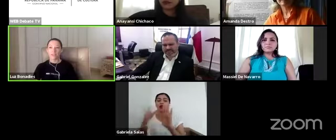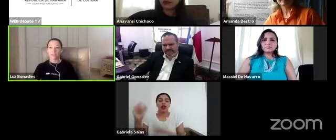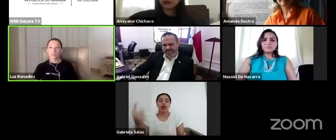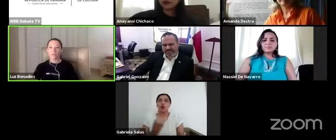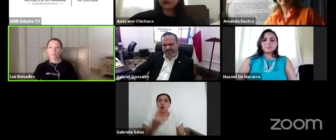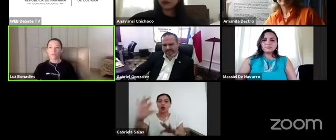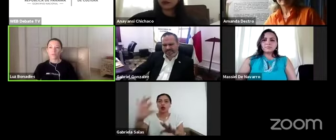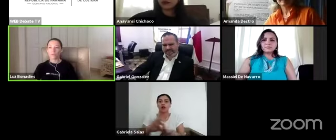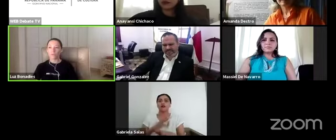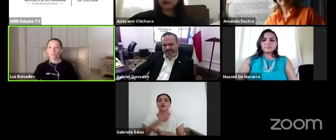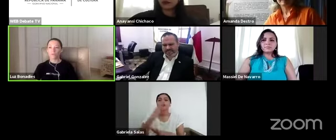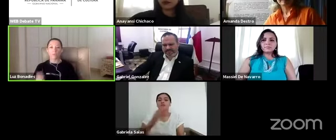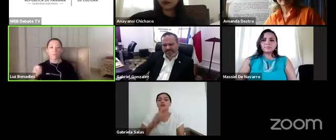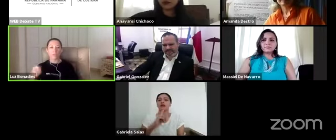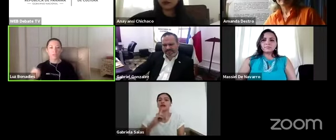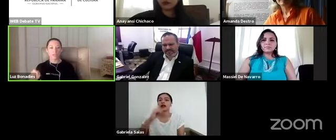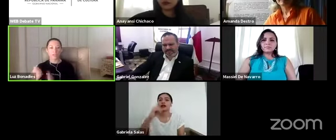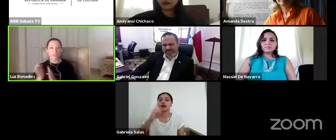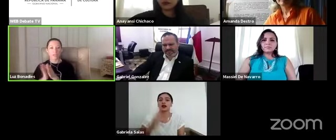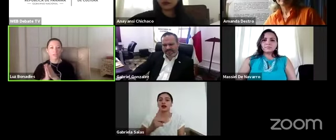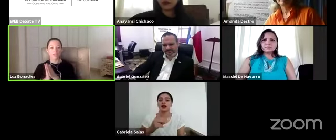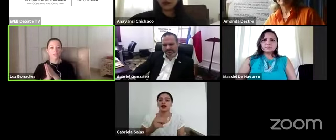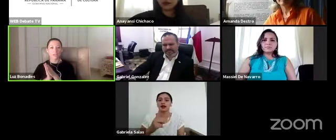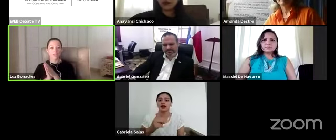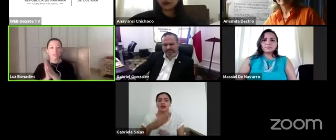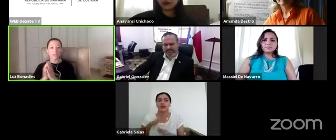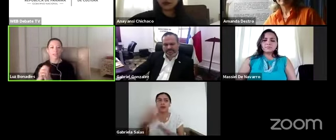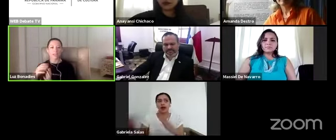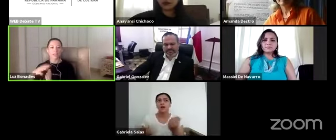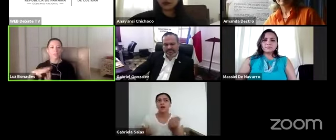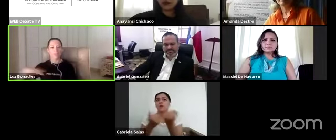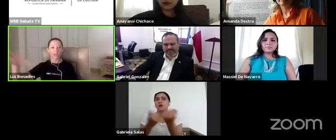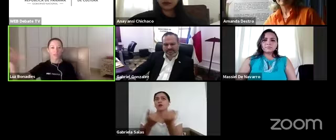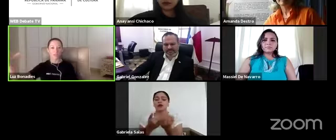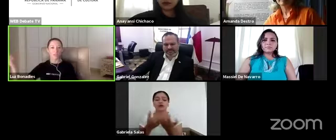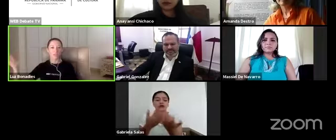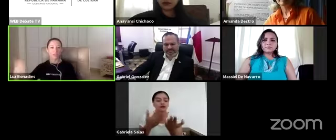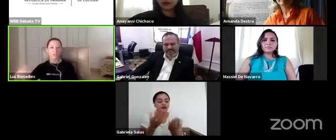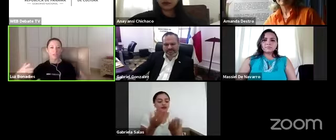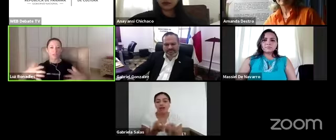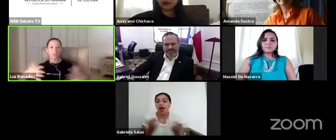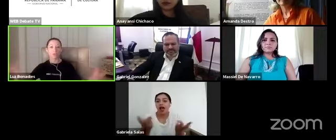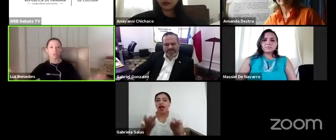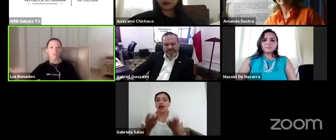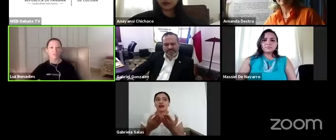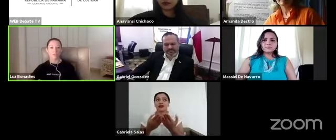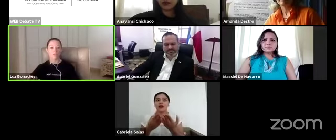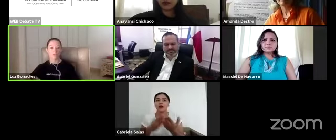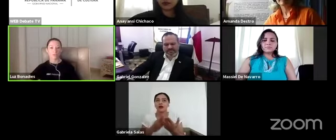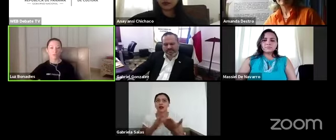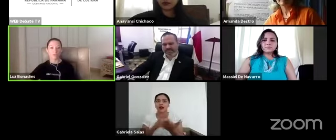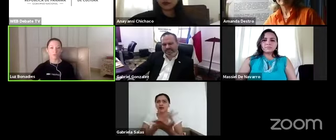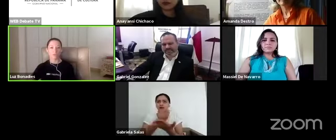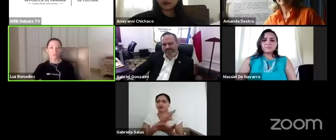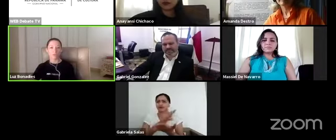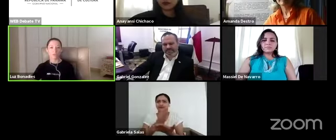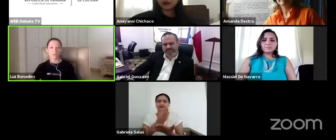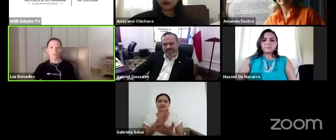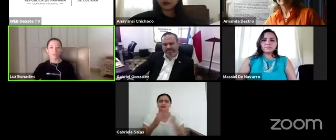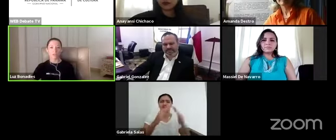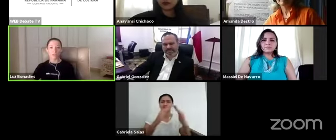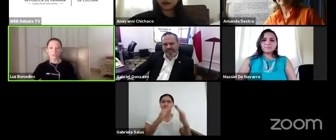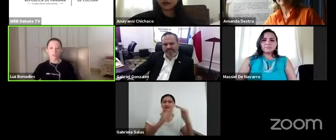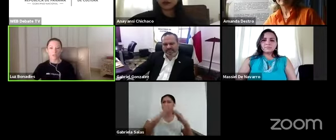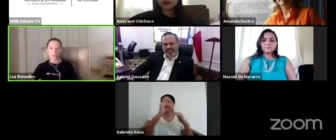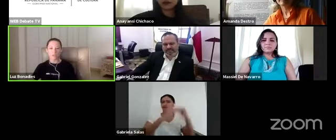realmente un aporte tangible que traspase las fronteras de nuestros edificios de los museos físicos